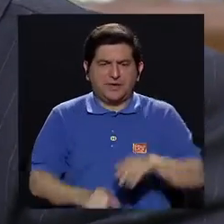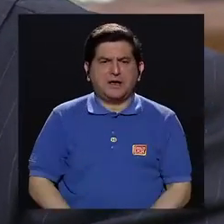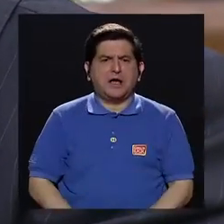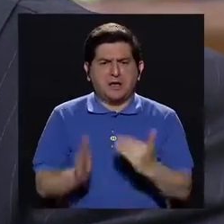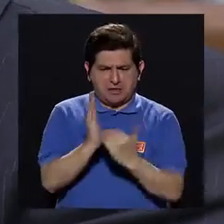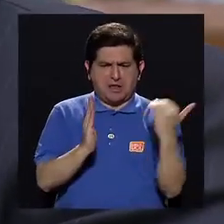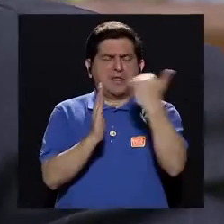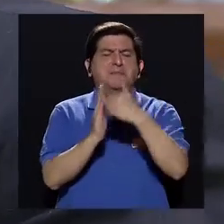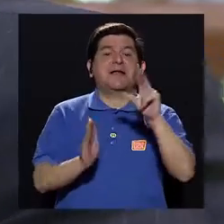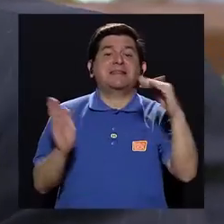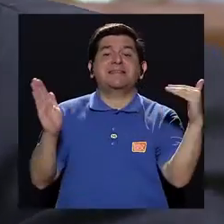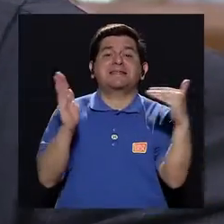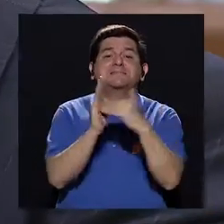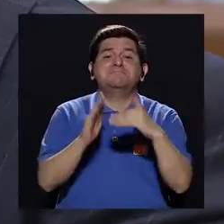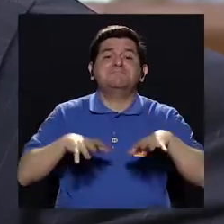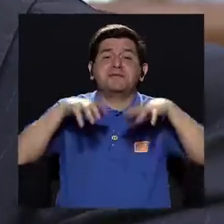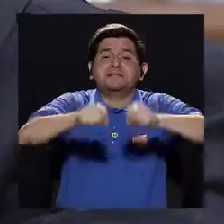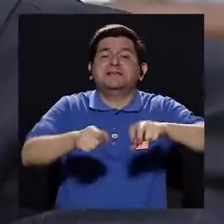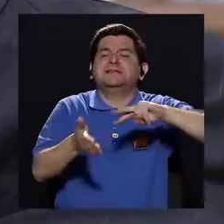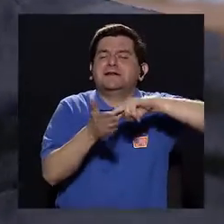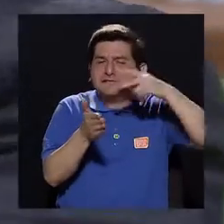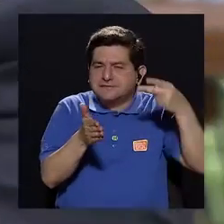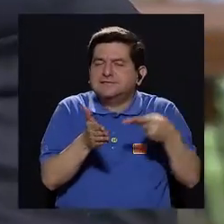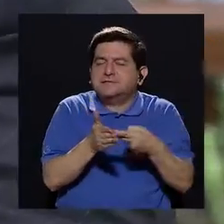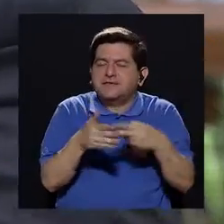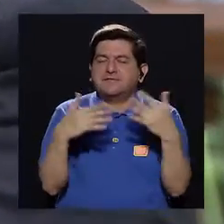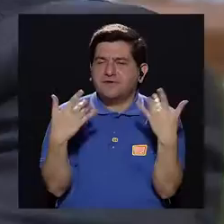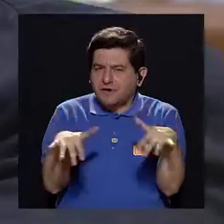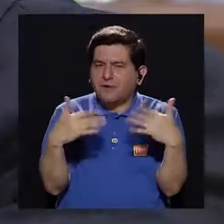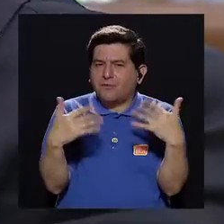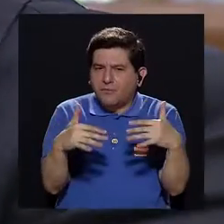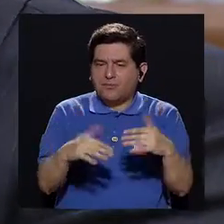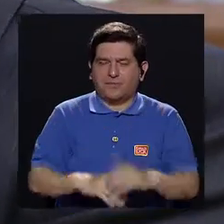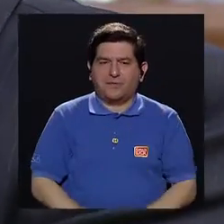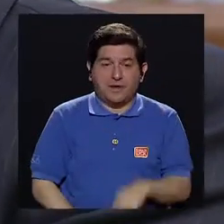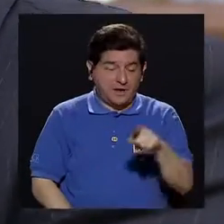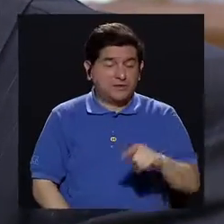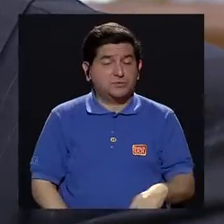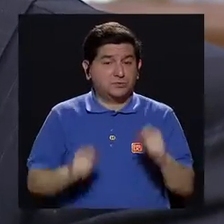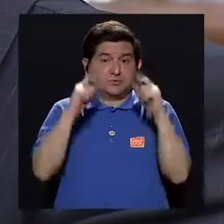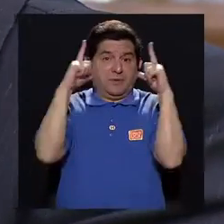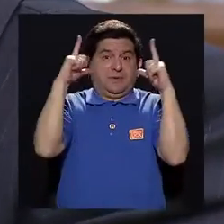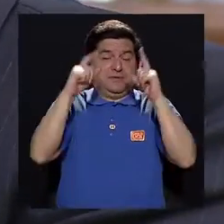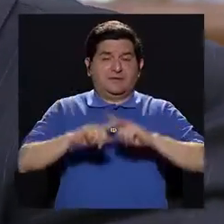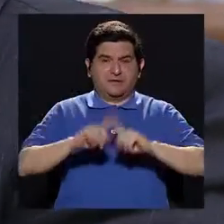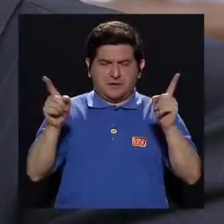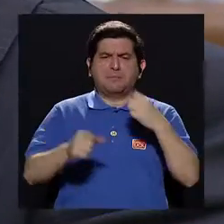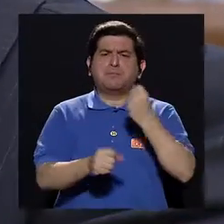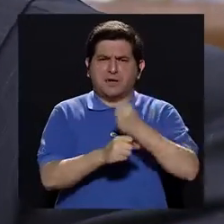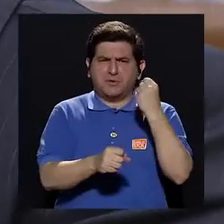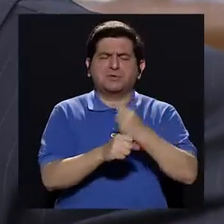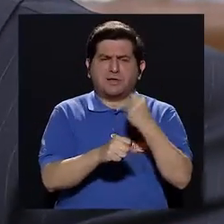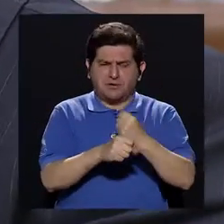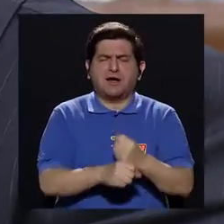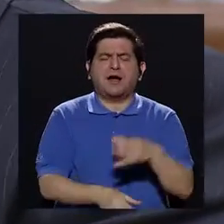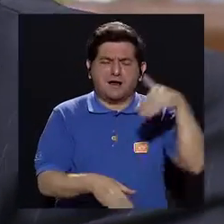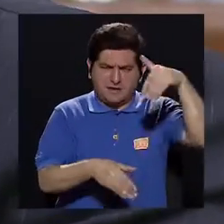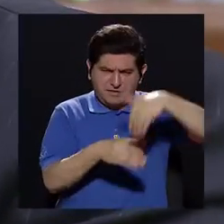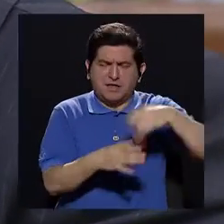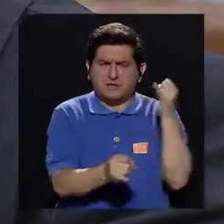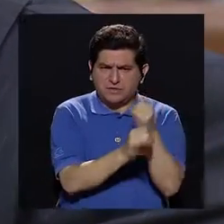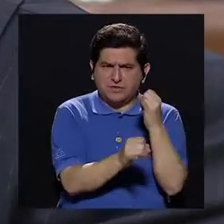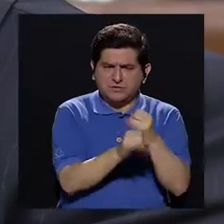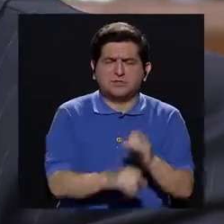hemos llegado a adelantar hasta tres mil citas. Imagínense lo que es. Sí, eso es impresionante. Es algo tremendo. Pero sí, hemos trabajado mucho. La